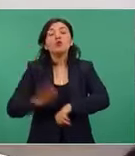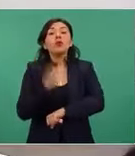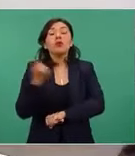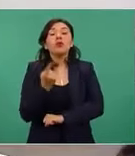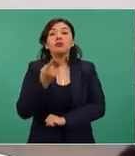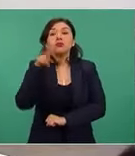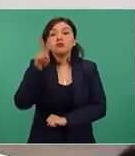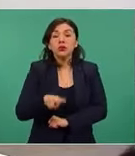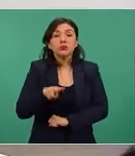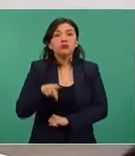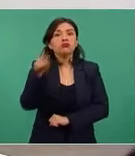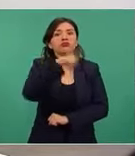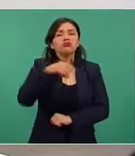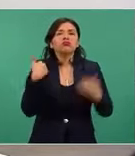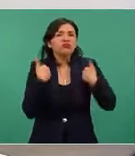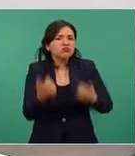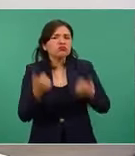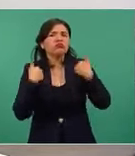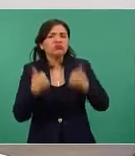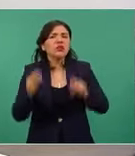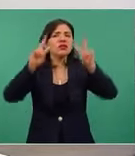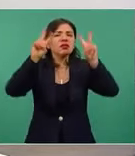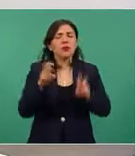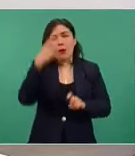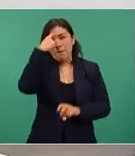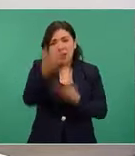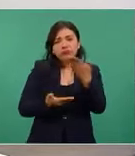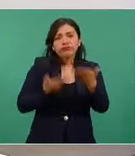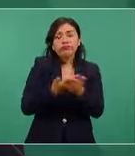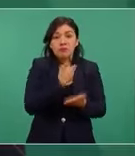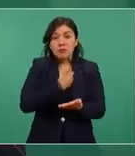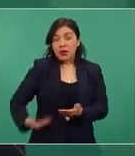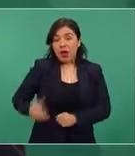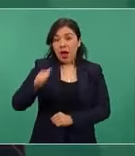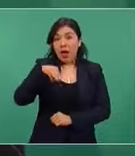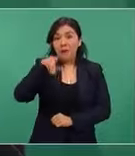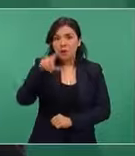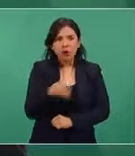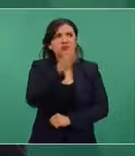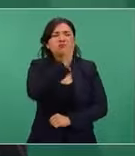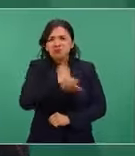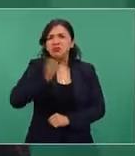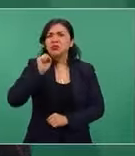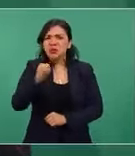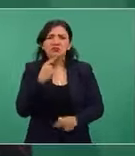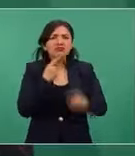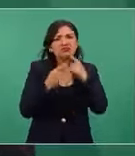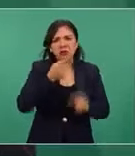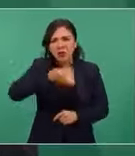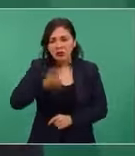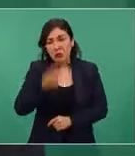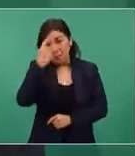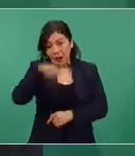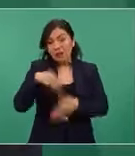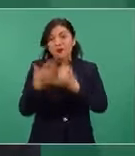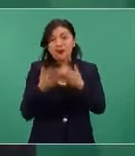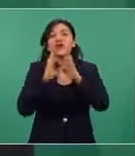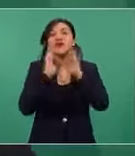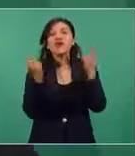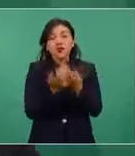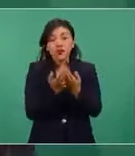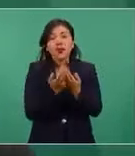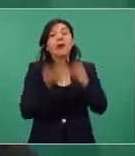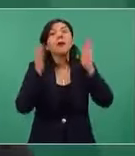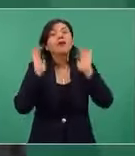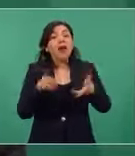han sido muy receptivos a los temas que el presidente López Obrador ha planteado. Bueno, para empezar, para llevar a cabo esta cumbre, para